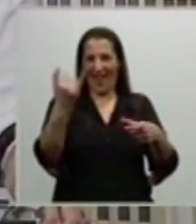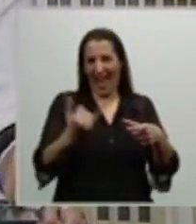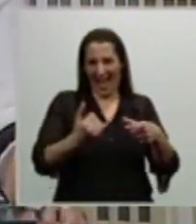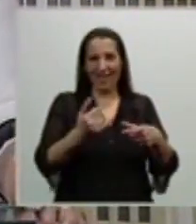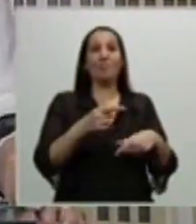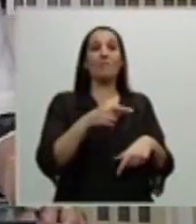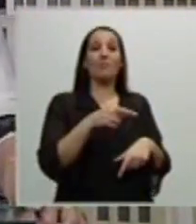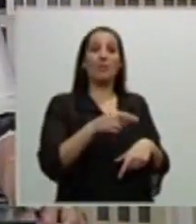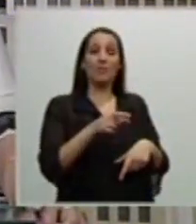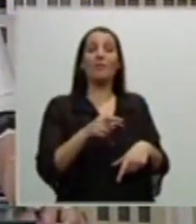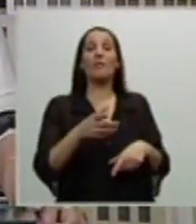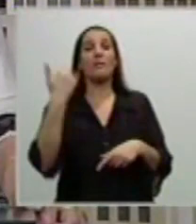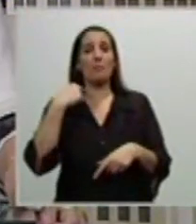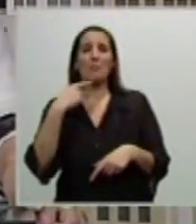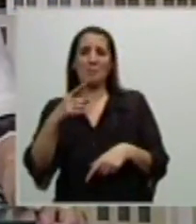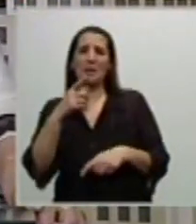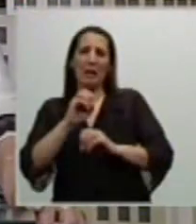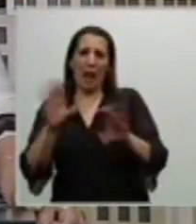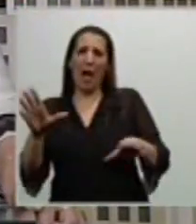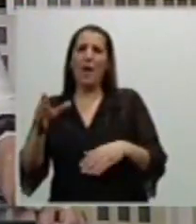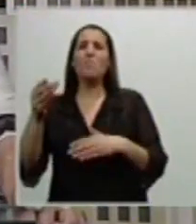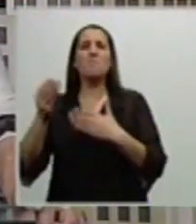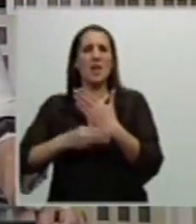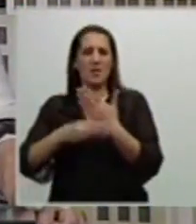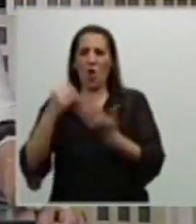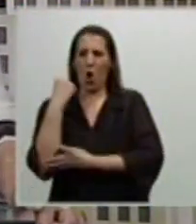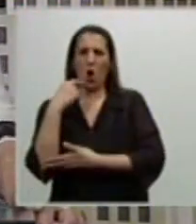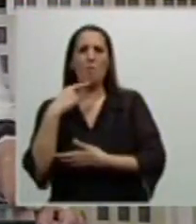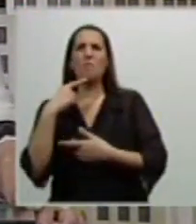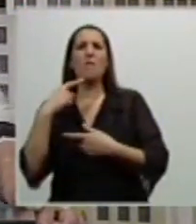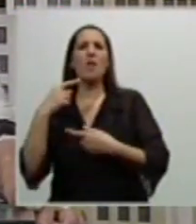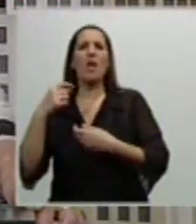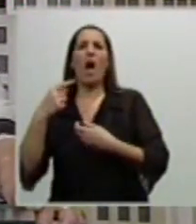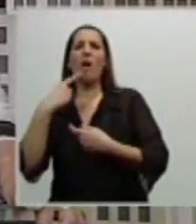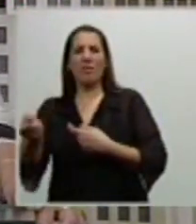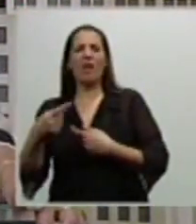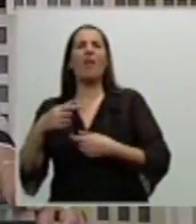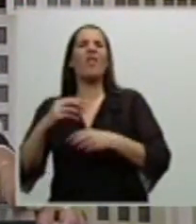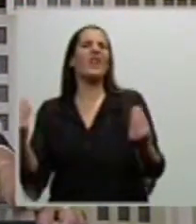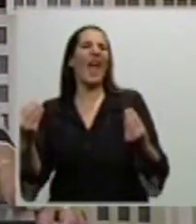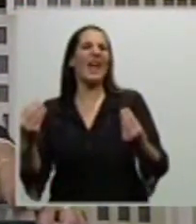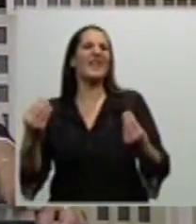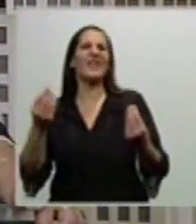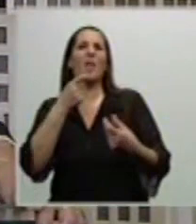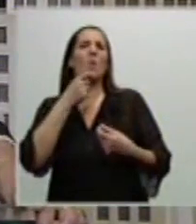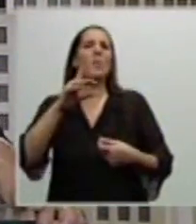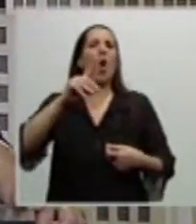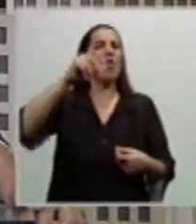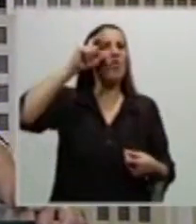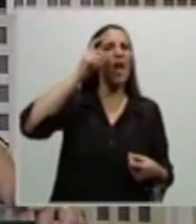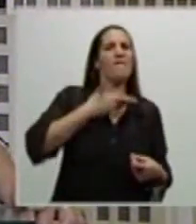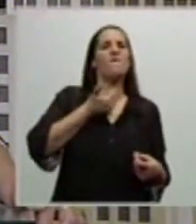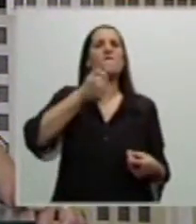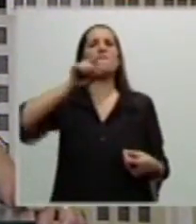de prensa que mantuvo del Ministerio de Economía, especificó claramente que es un default. Y el default que